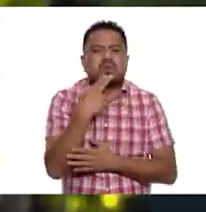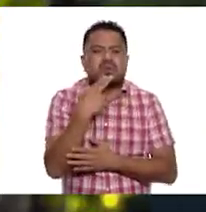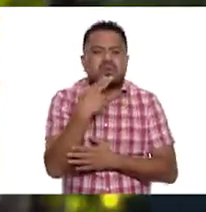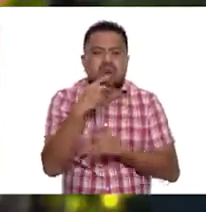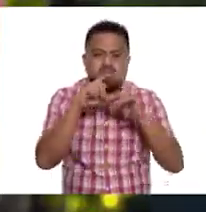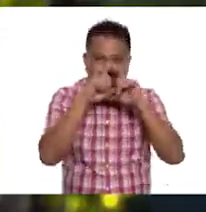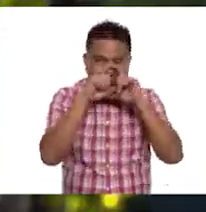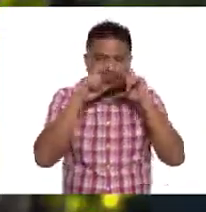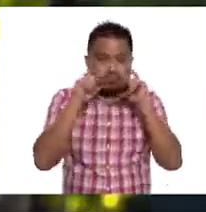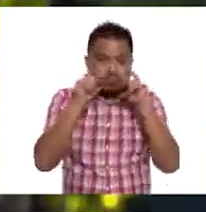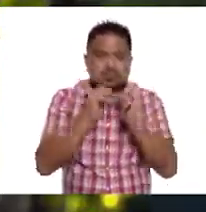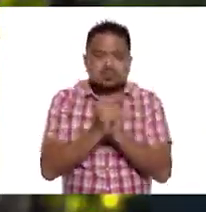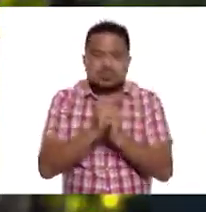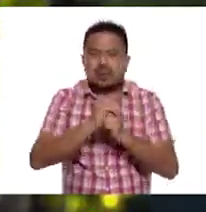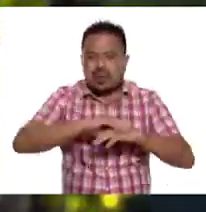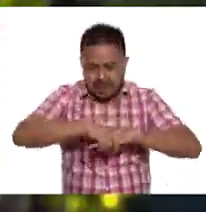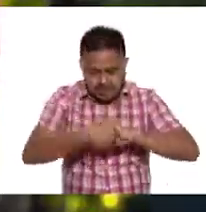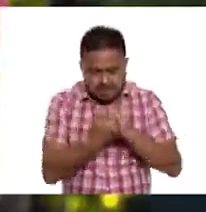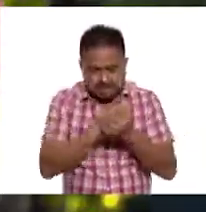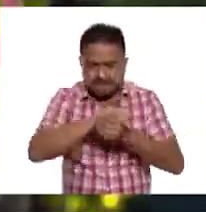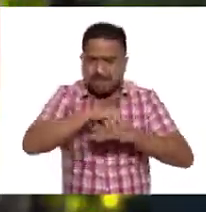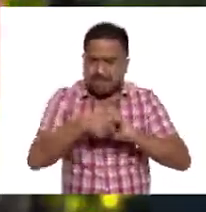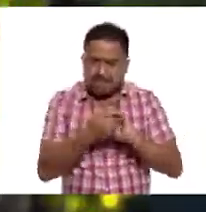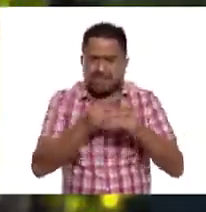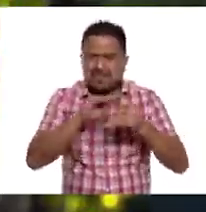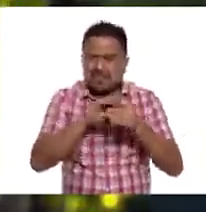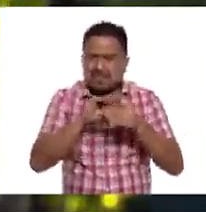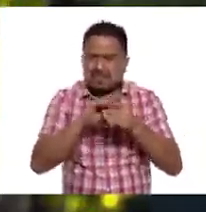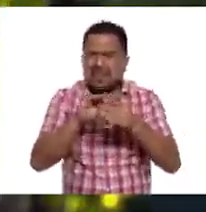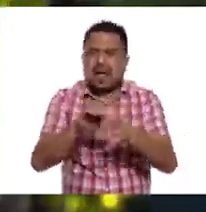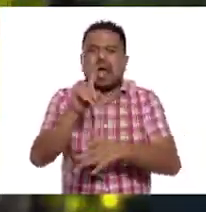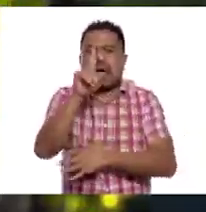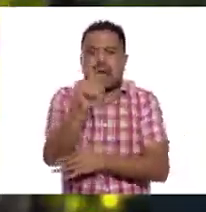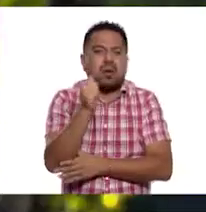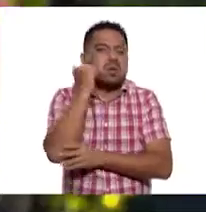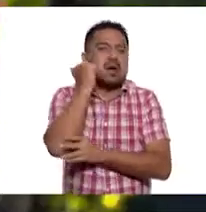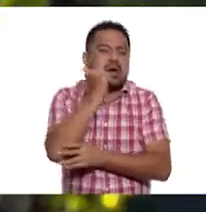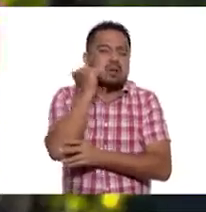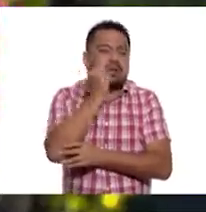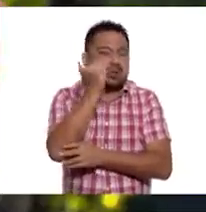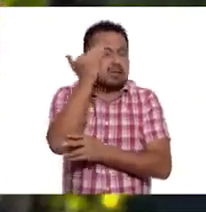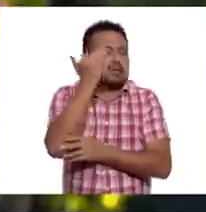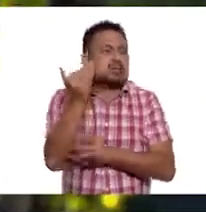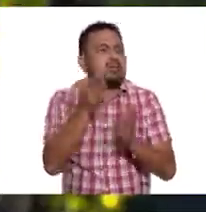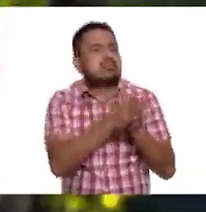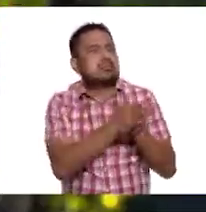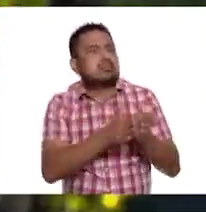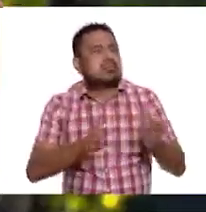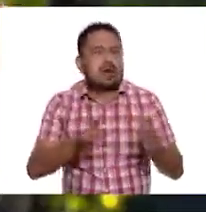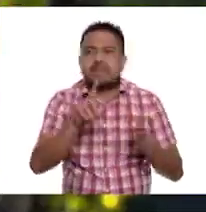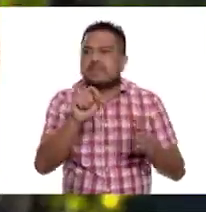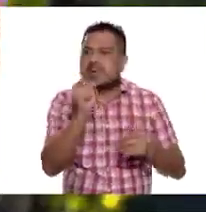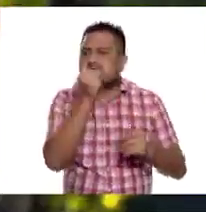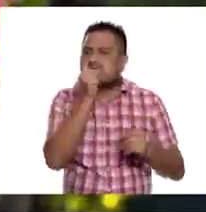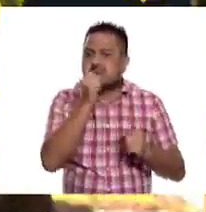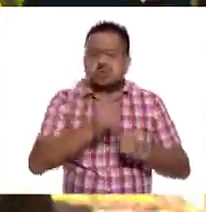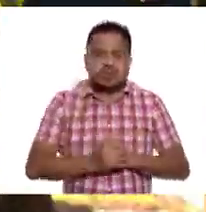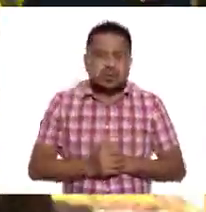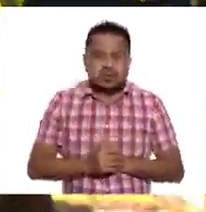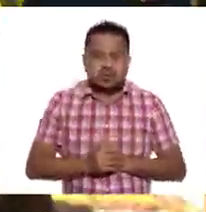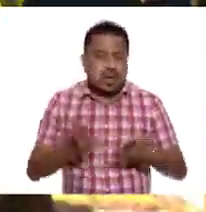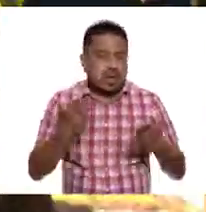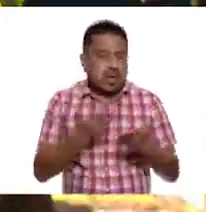el cubrebocas. Lava tus manos frecuentemente con agua y con jabón por lo menos durante 20 segundos.